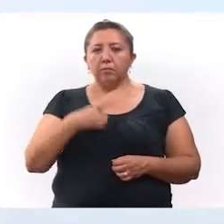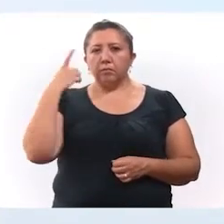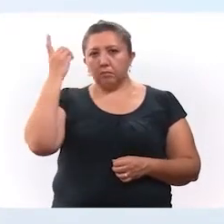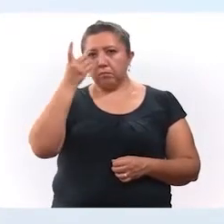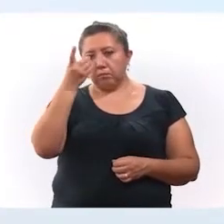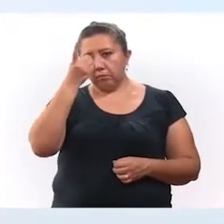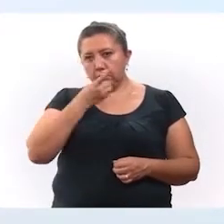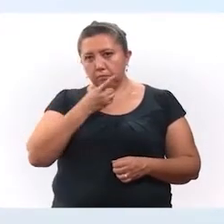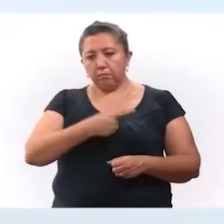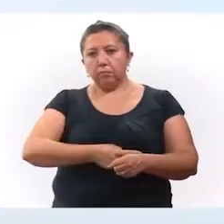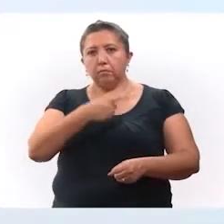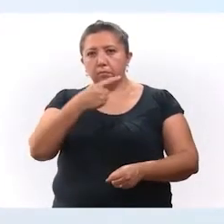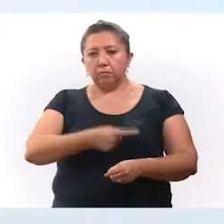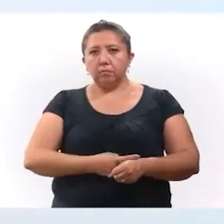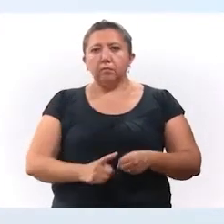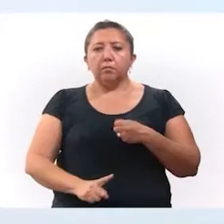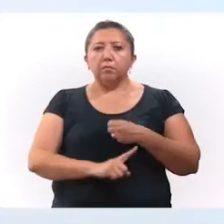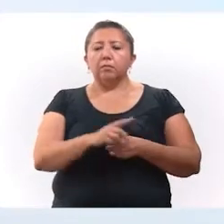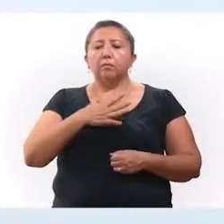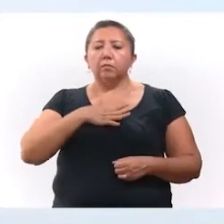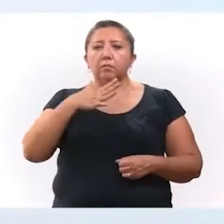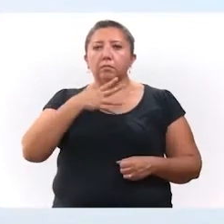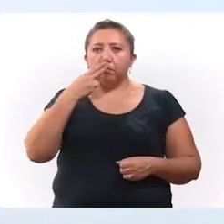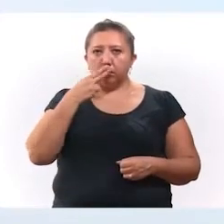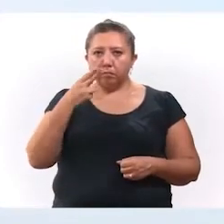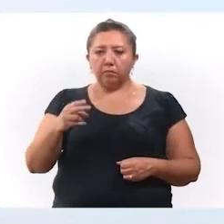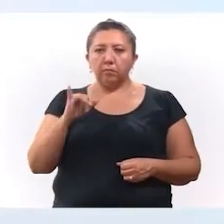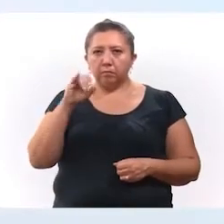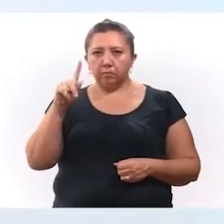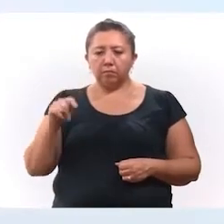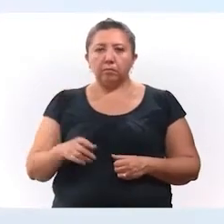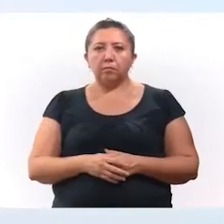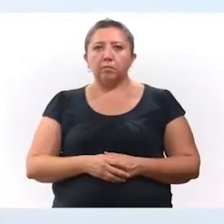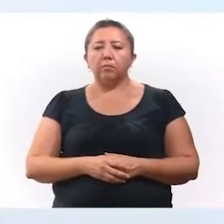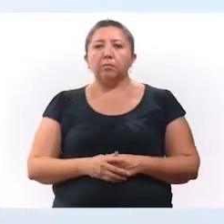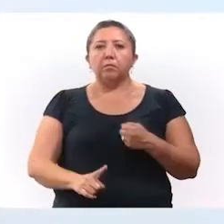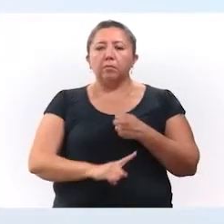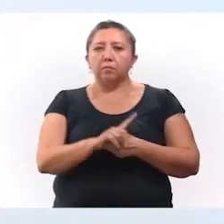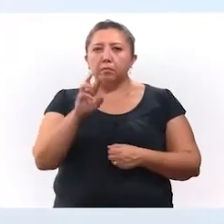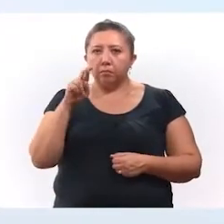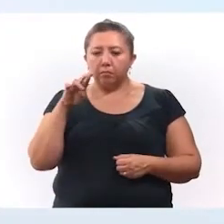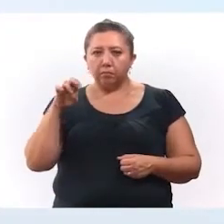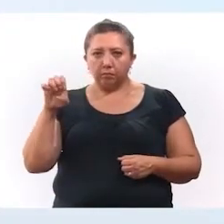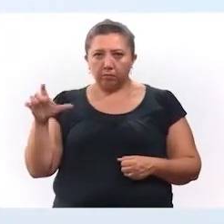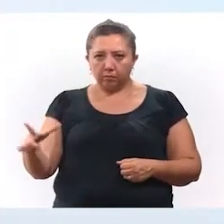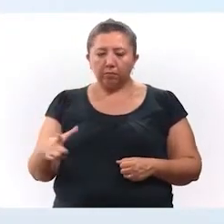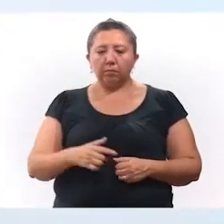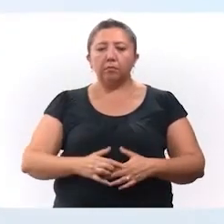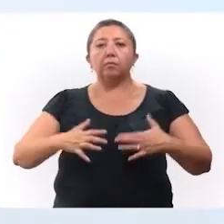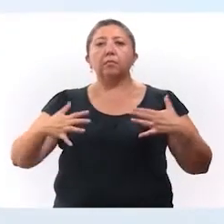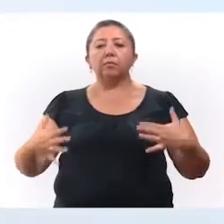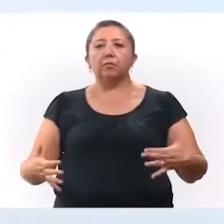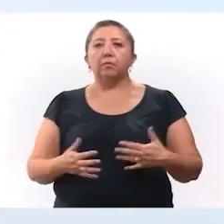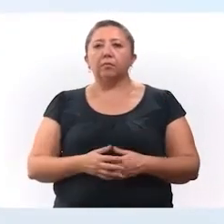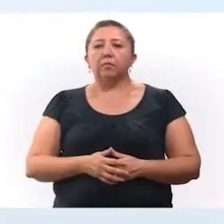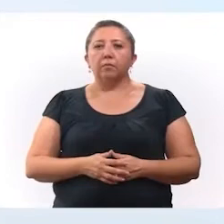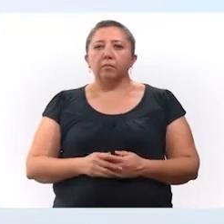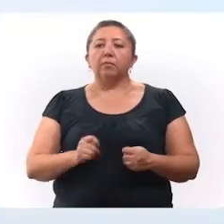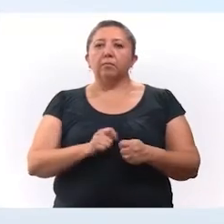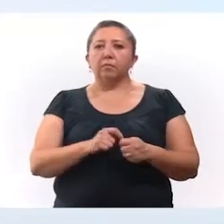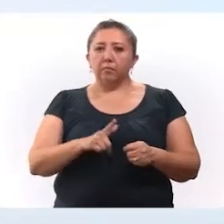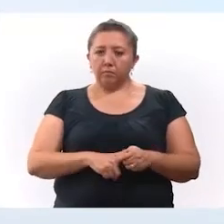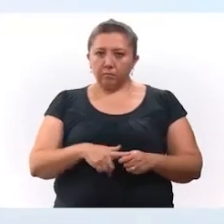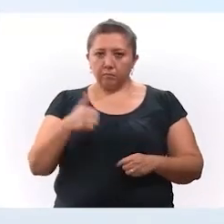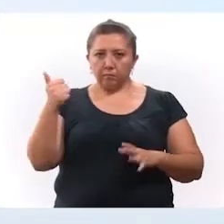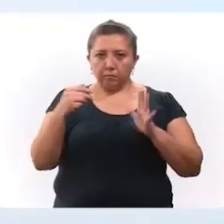diabetes, hipertensión, EPOC, tabaquismo, inmunosupresión, insuficiencia renal crónica y obesidad. En total,